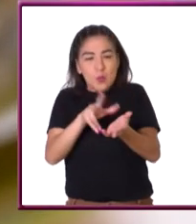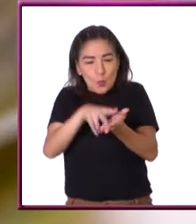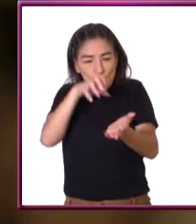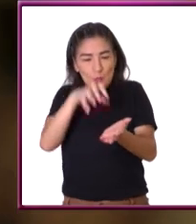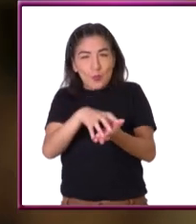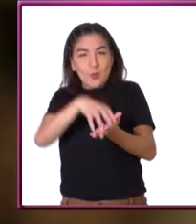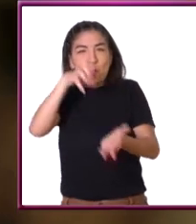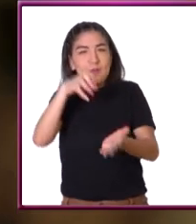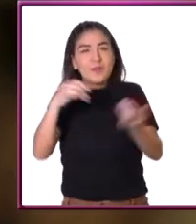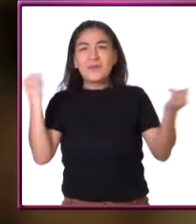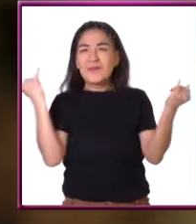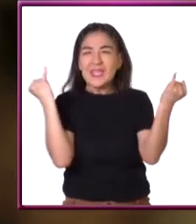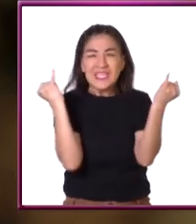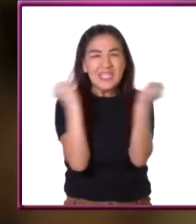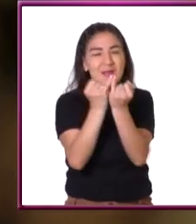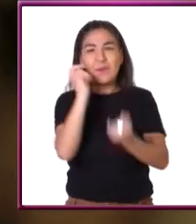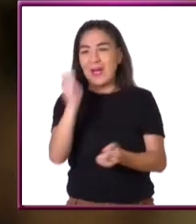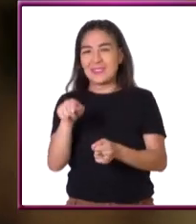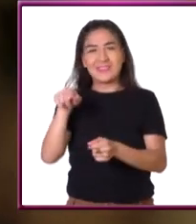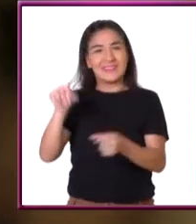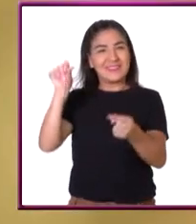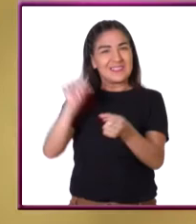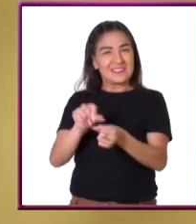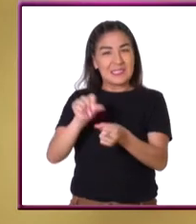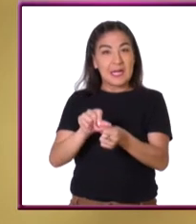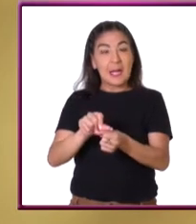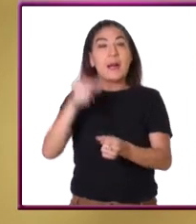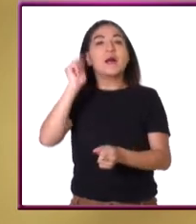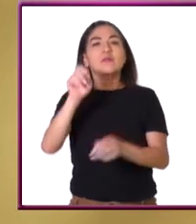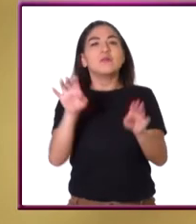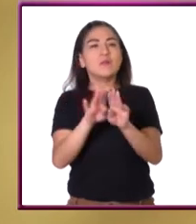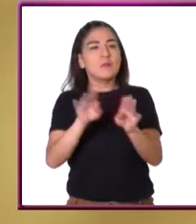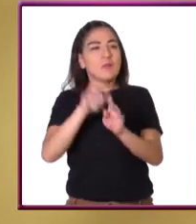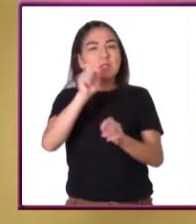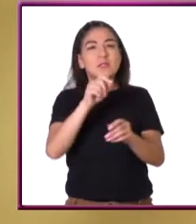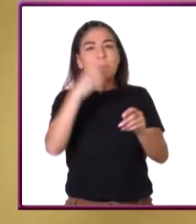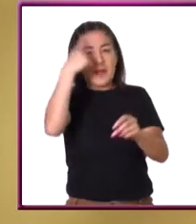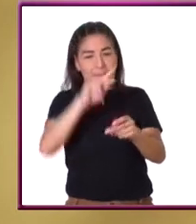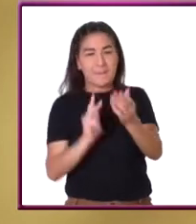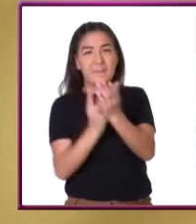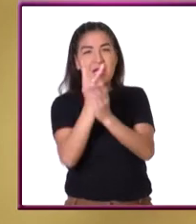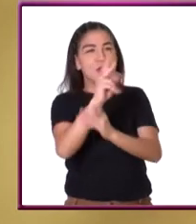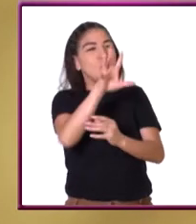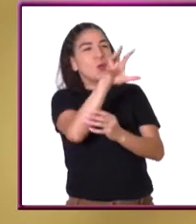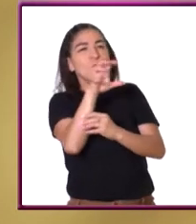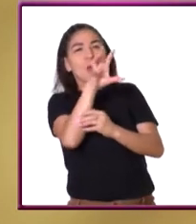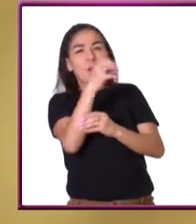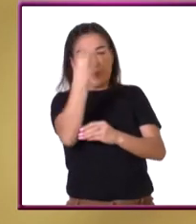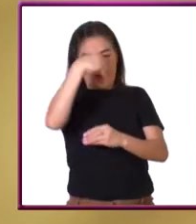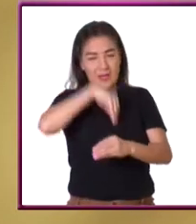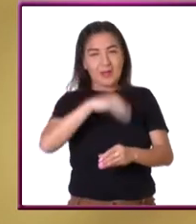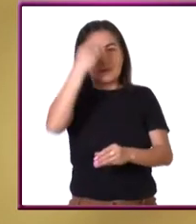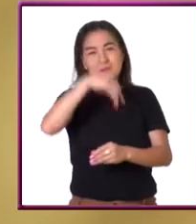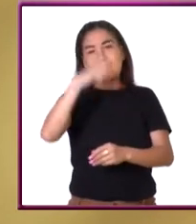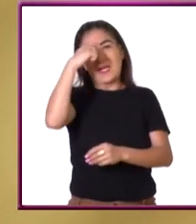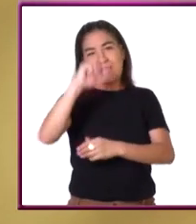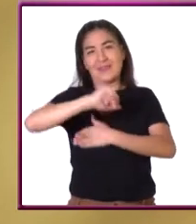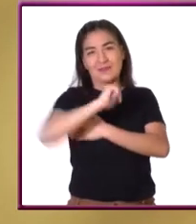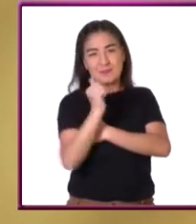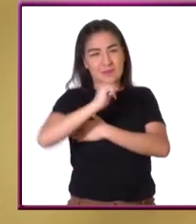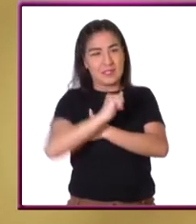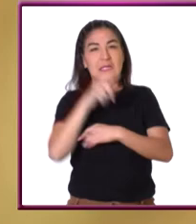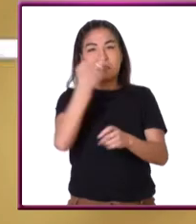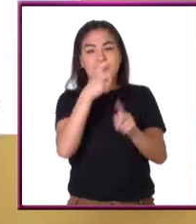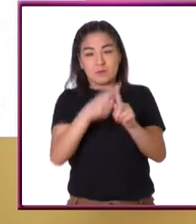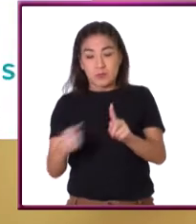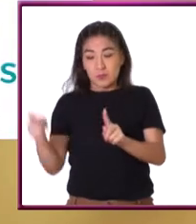succionador que es prácticamente idéntico y que le sirve para alimentarse de la savia de las plantas durante todo su ciclo vital.